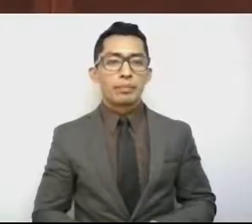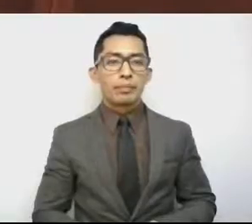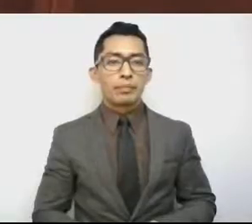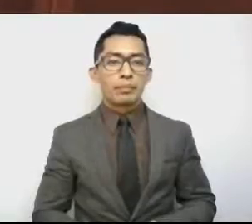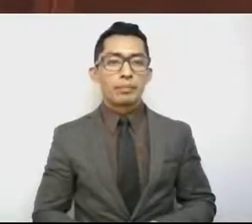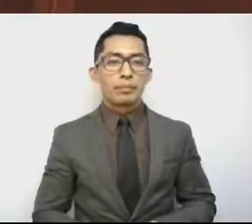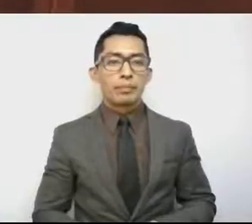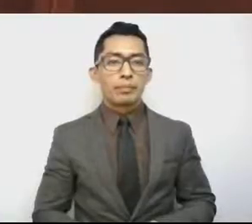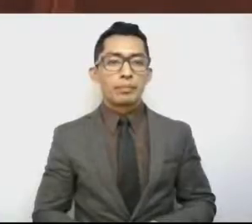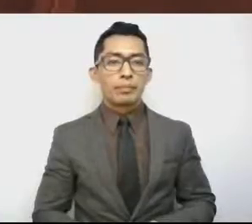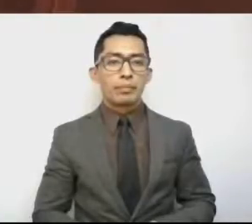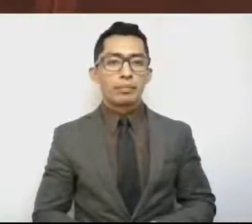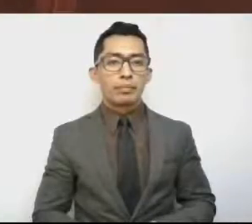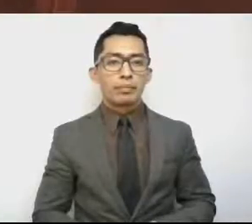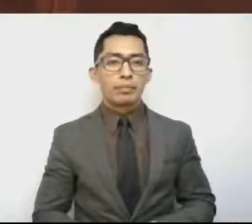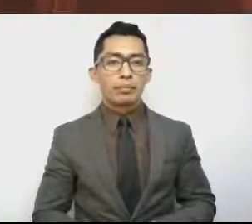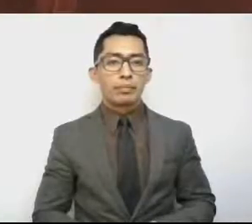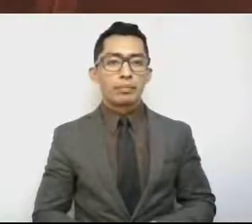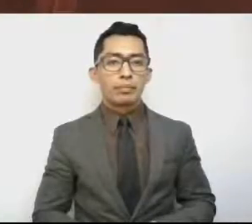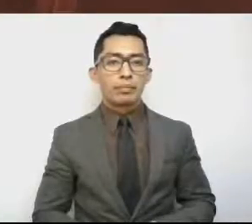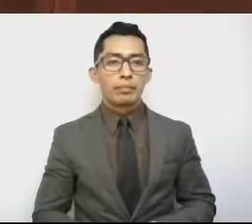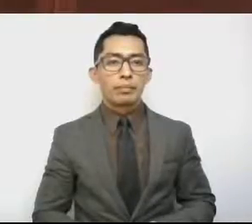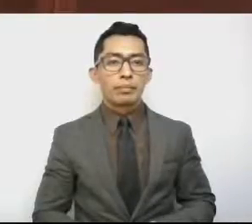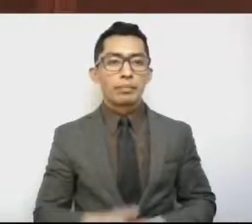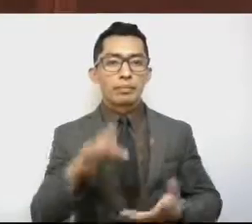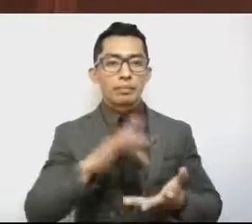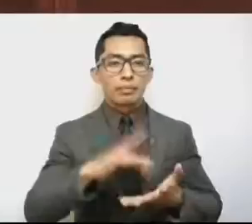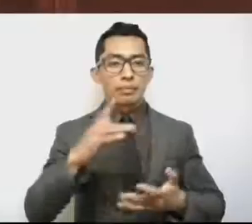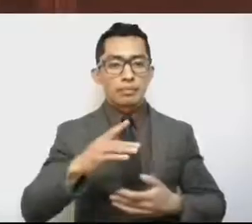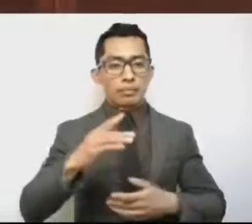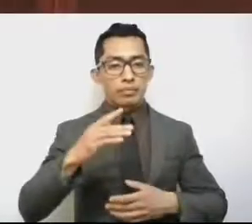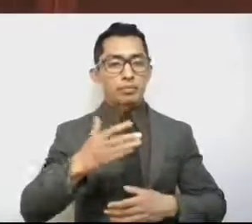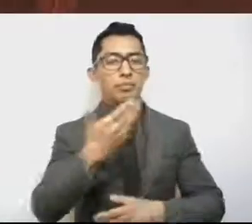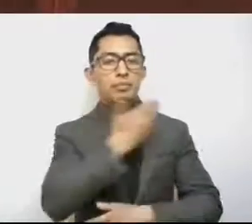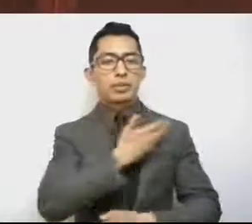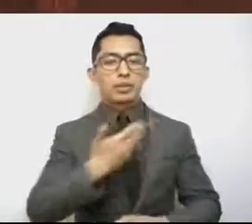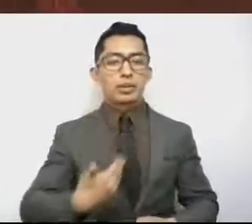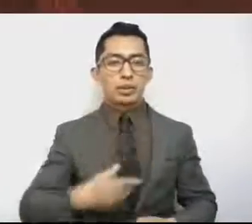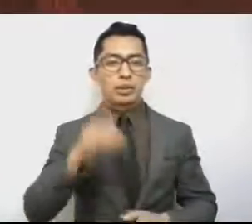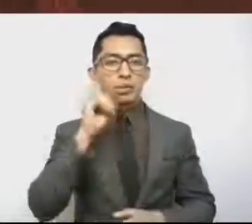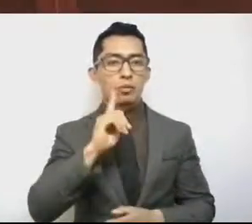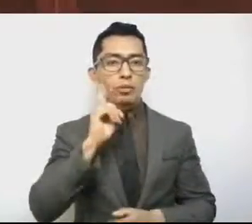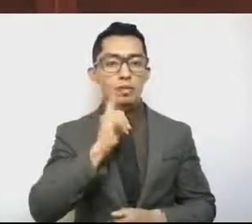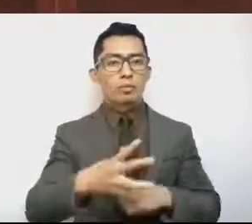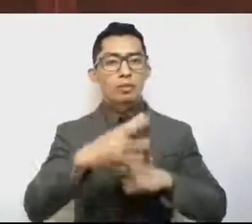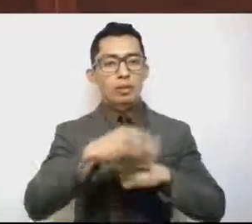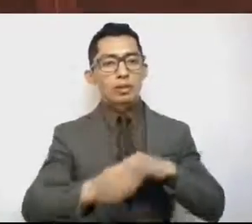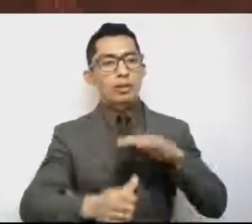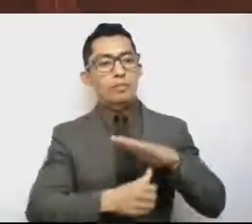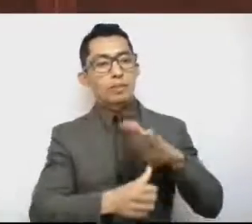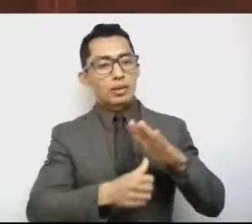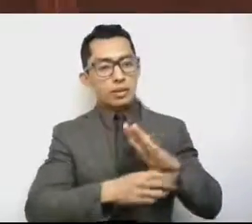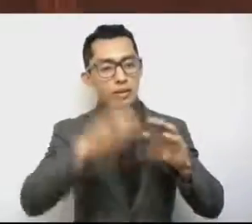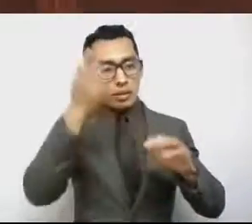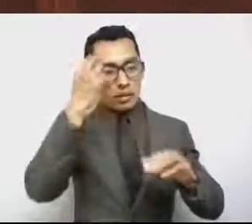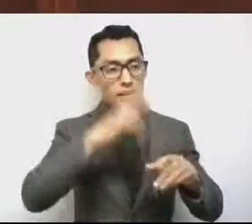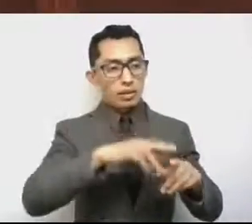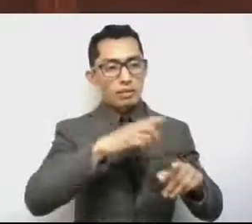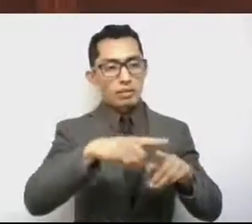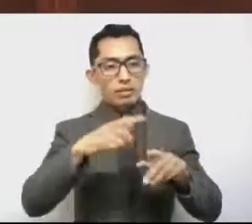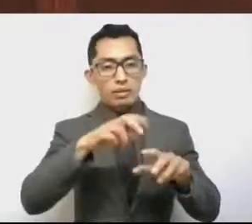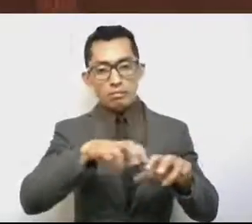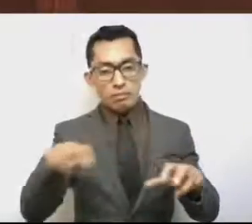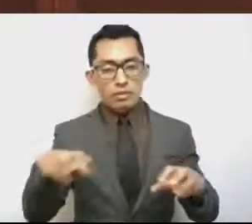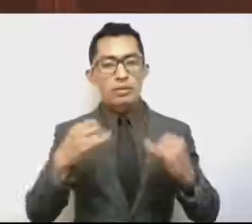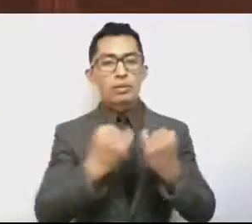Gracias, gracias señora Presidenta, con la venia de la Mesa Directiva y